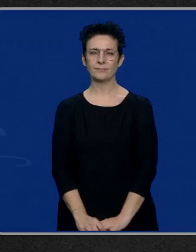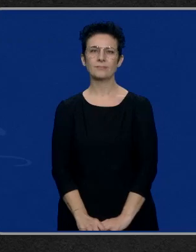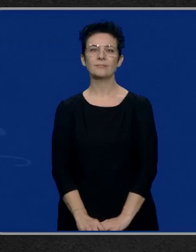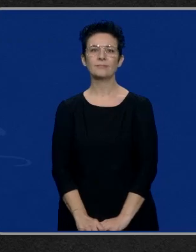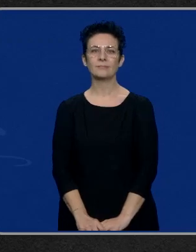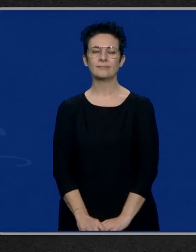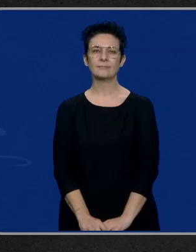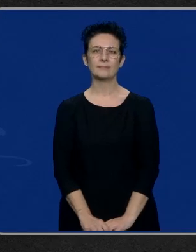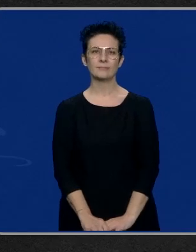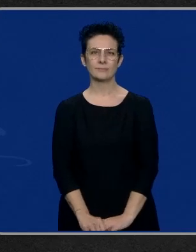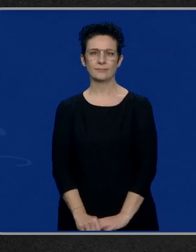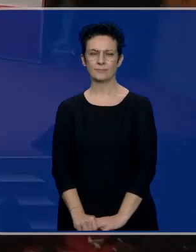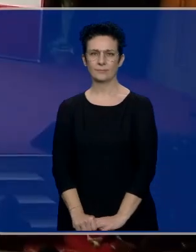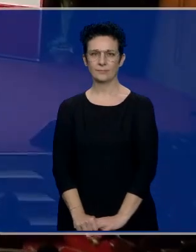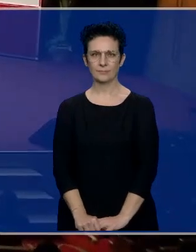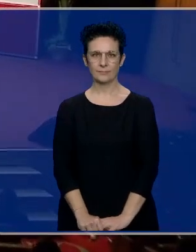¡Aplausos!